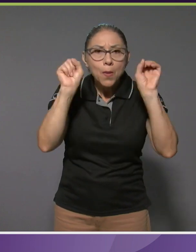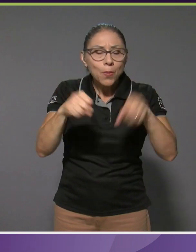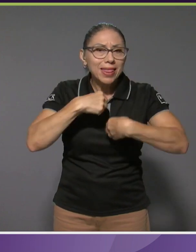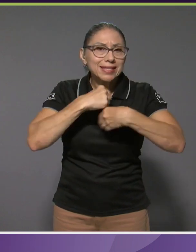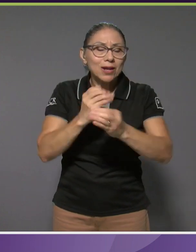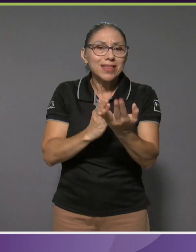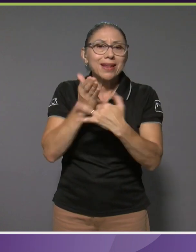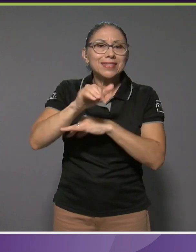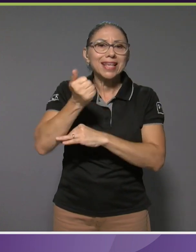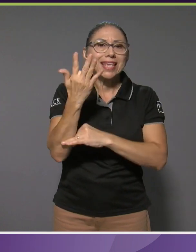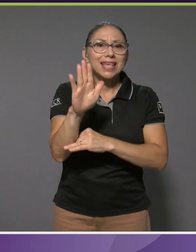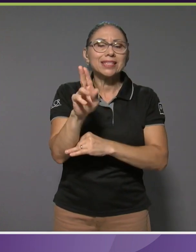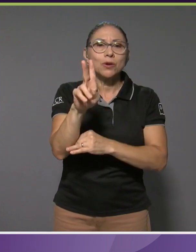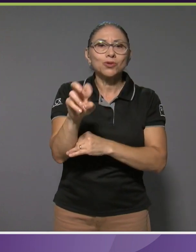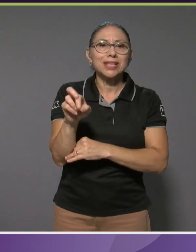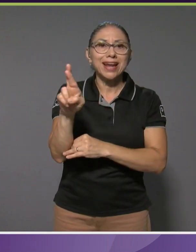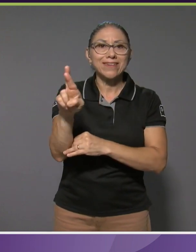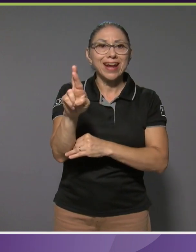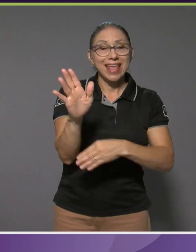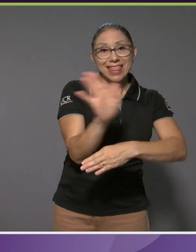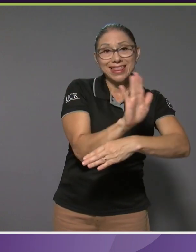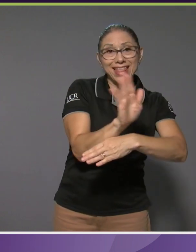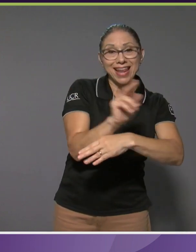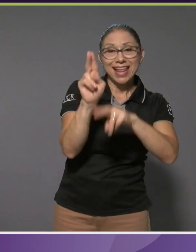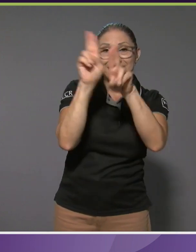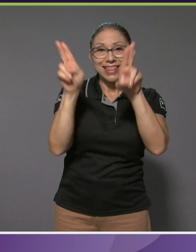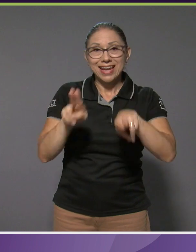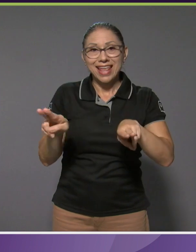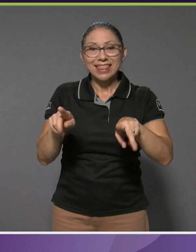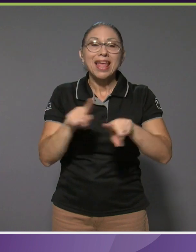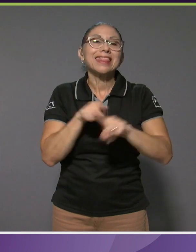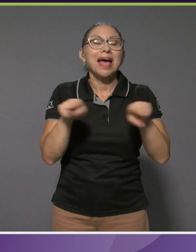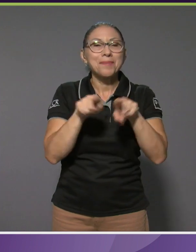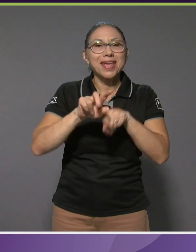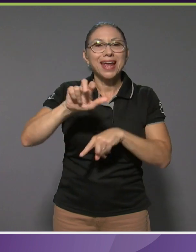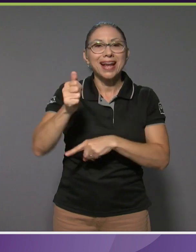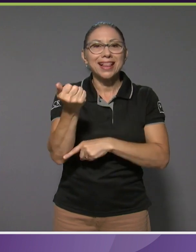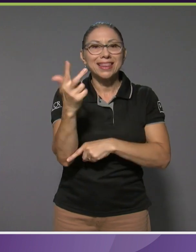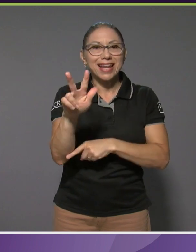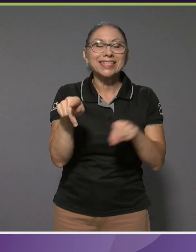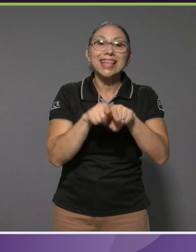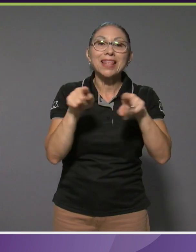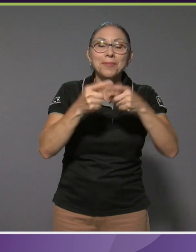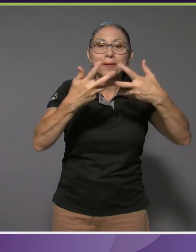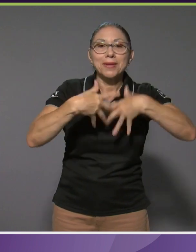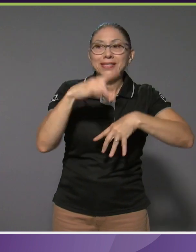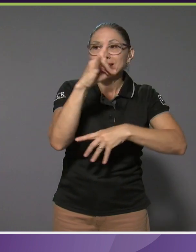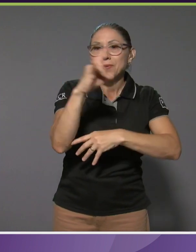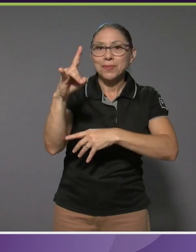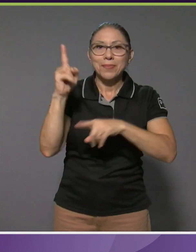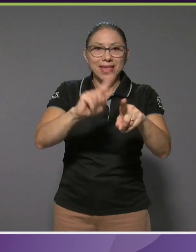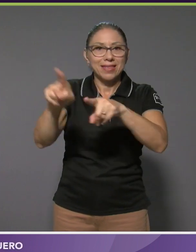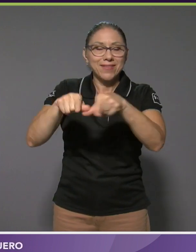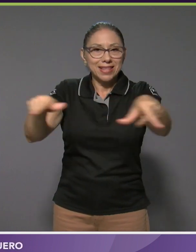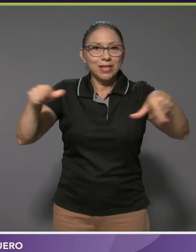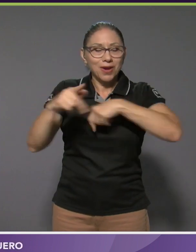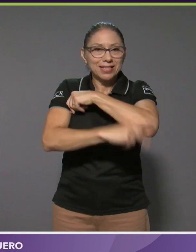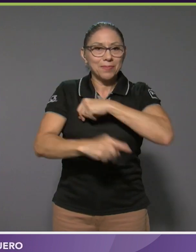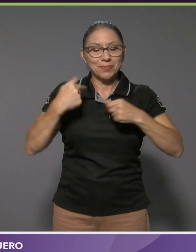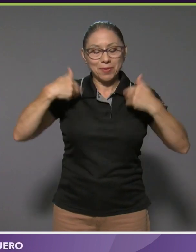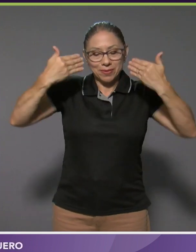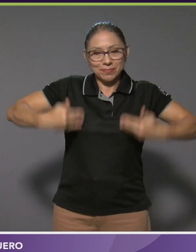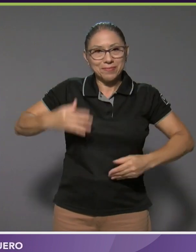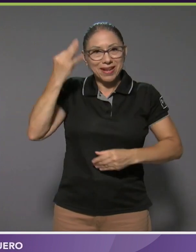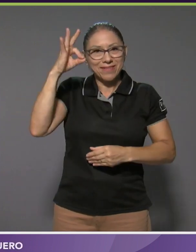15 UCR en tele y en internet, pero también en Canal 13 y en cableras locales en distintas zonas del país. Yo soy María